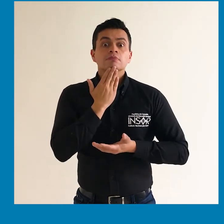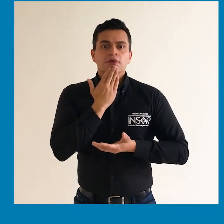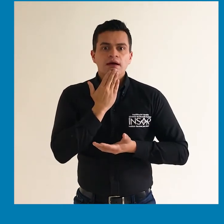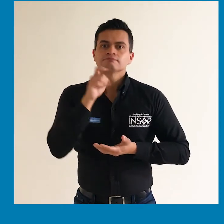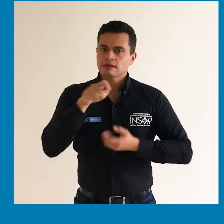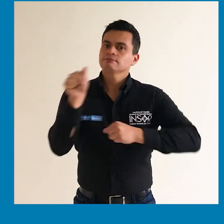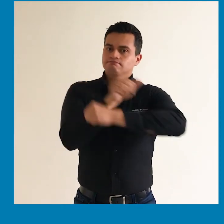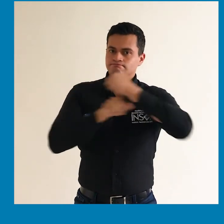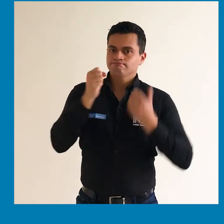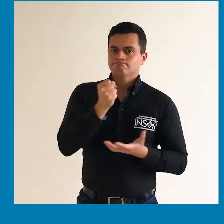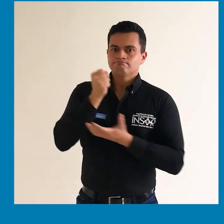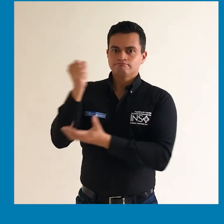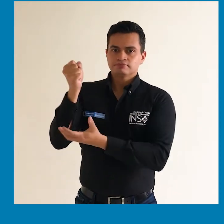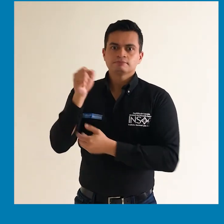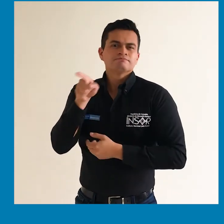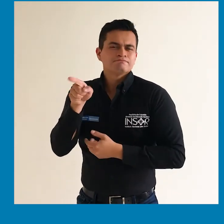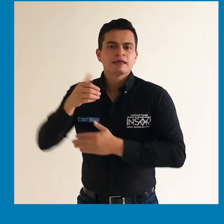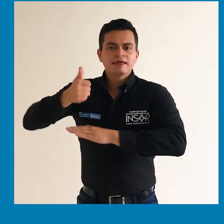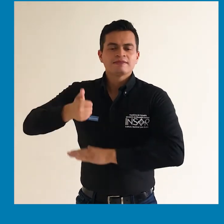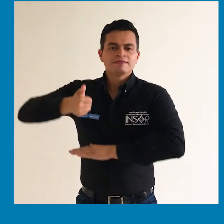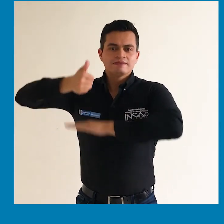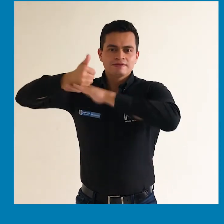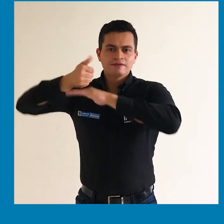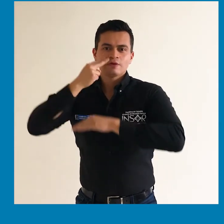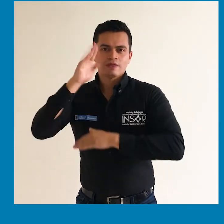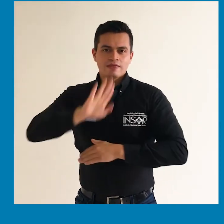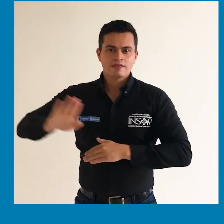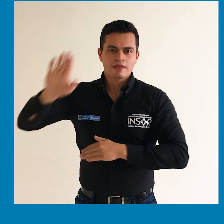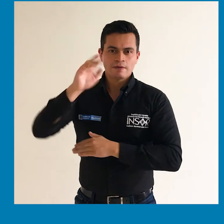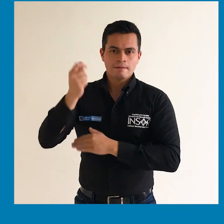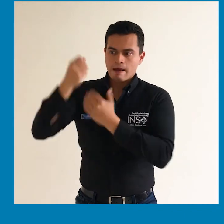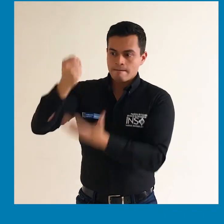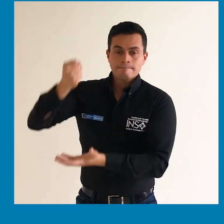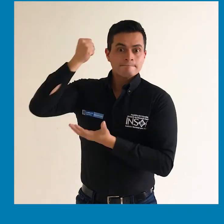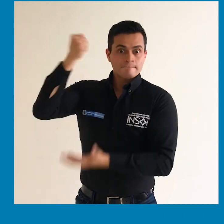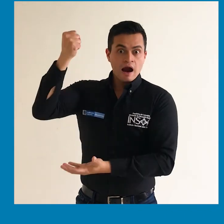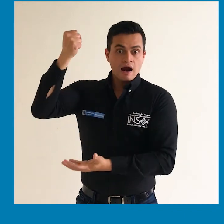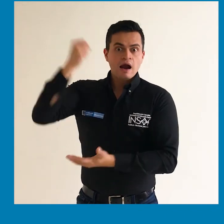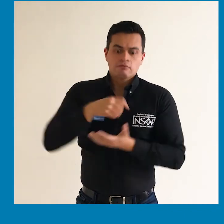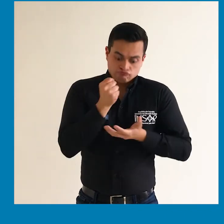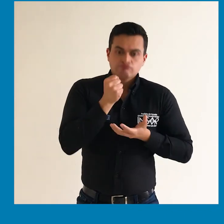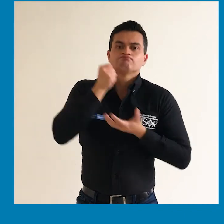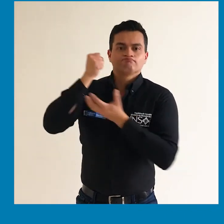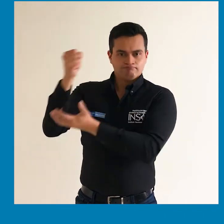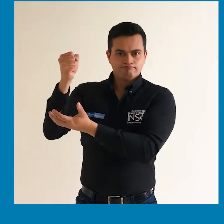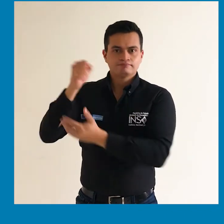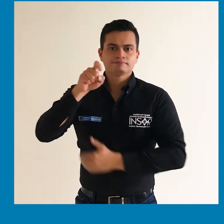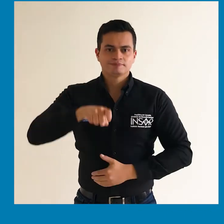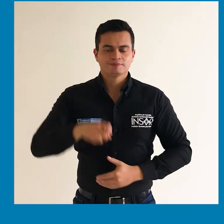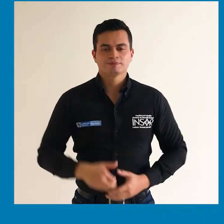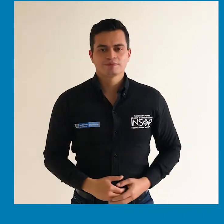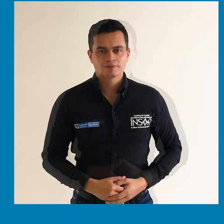y los rendimientos financieros que, al vencimiento de la vigencia respectiva, no se hayan comprometido.